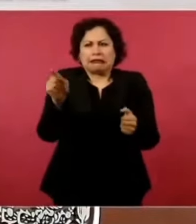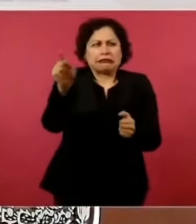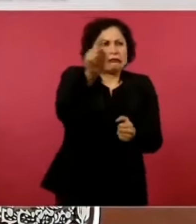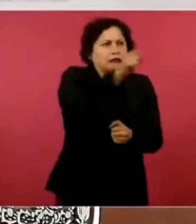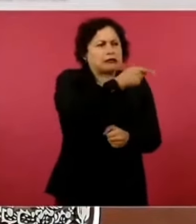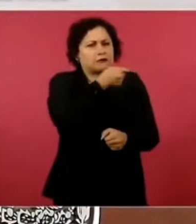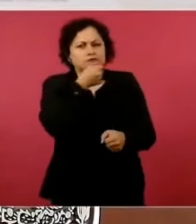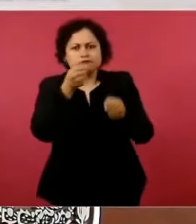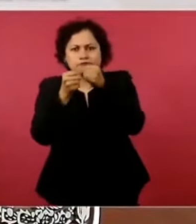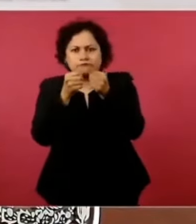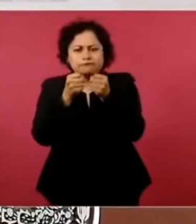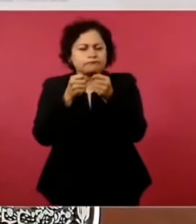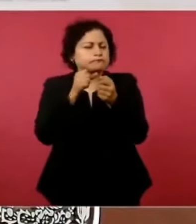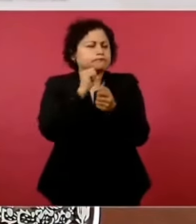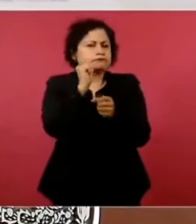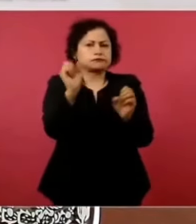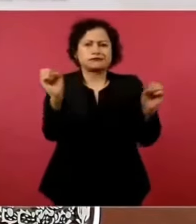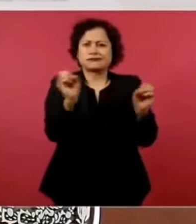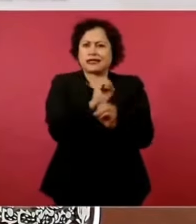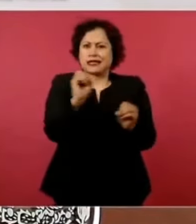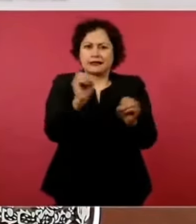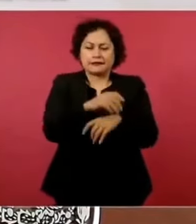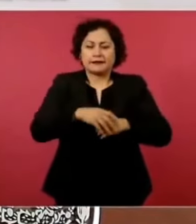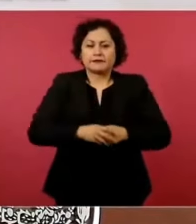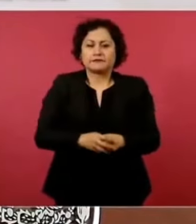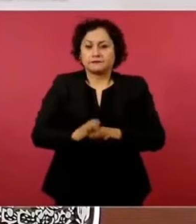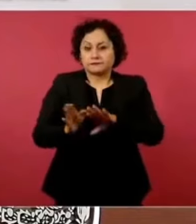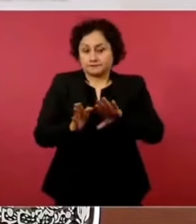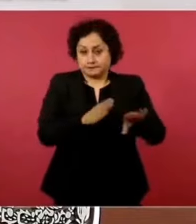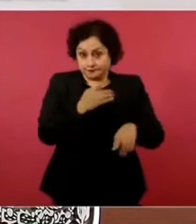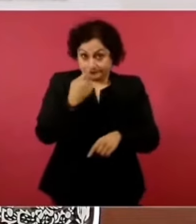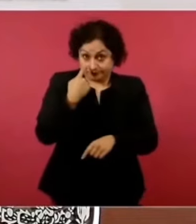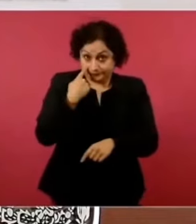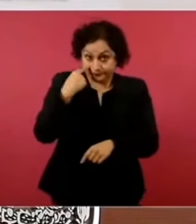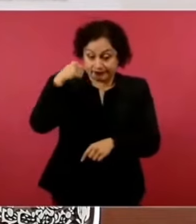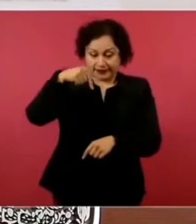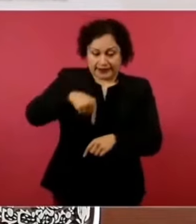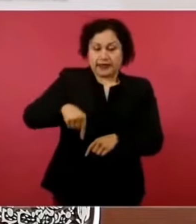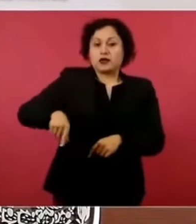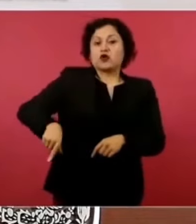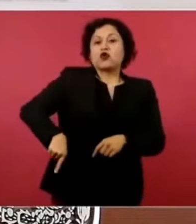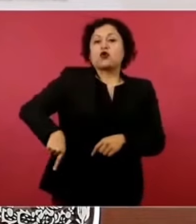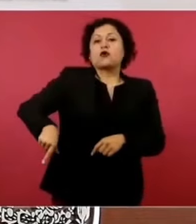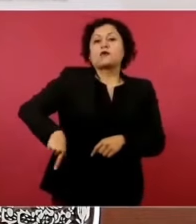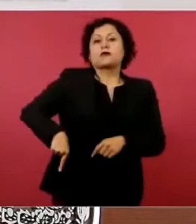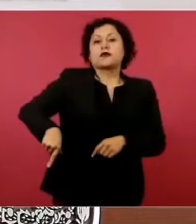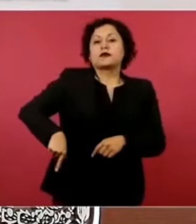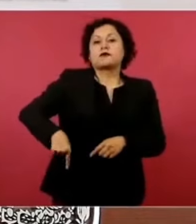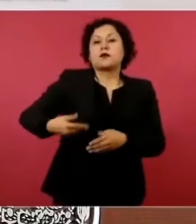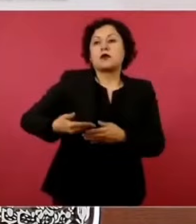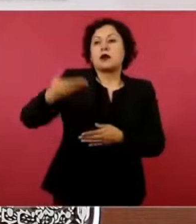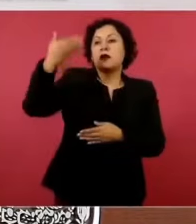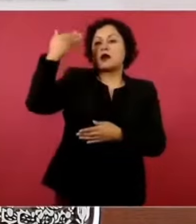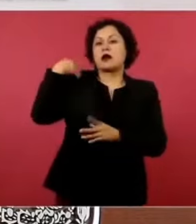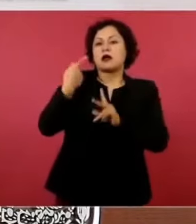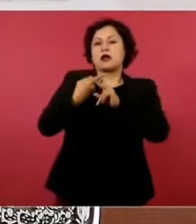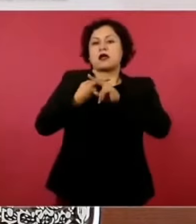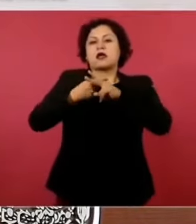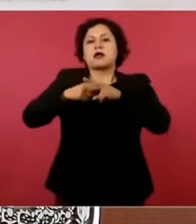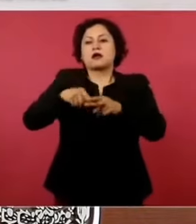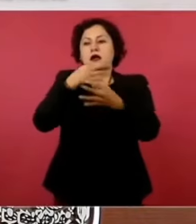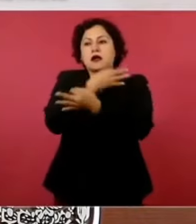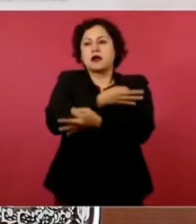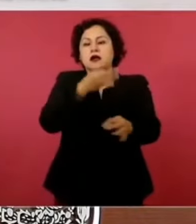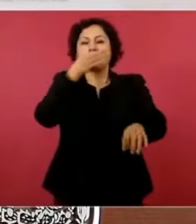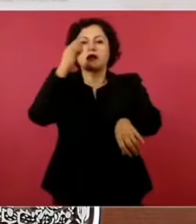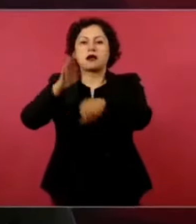La política del gobierno desde un principio fue el respeto al artículo séptimo de